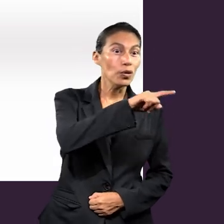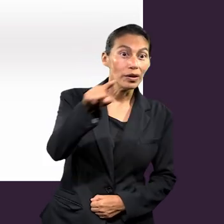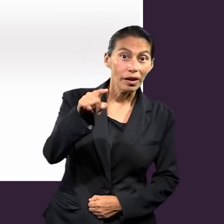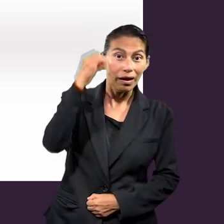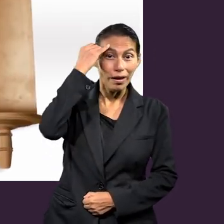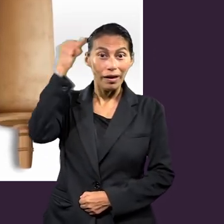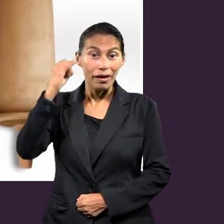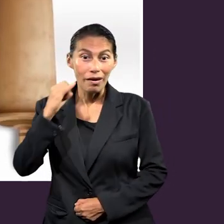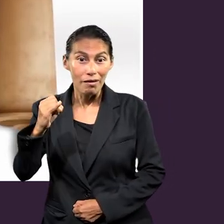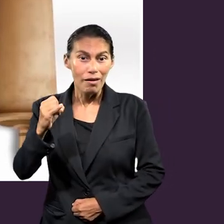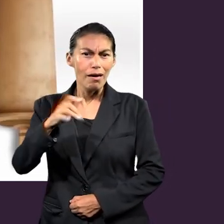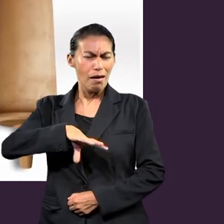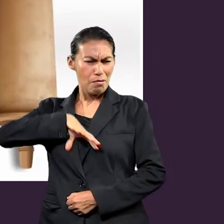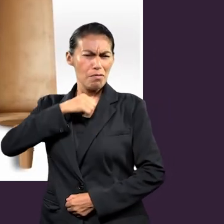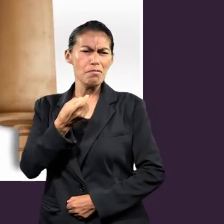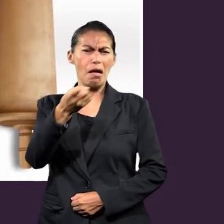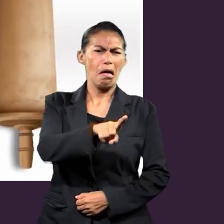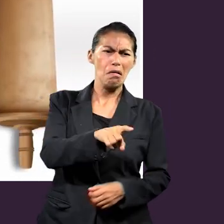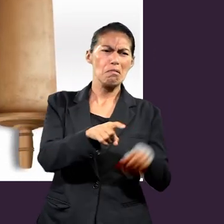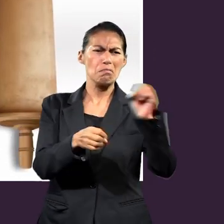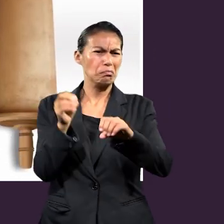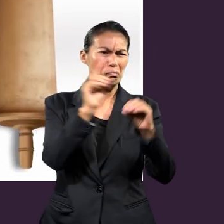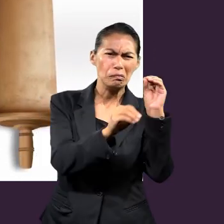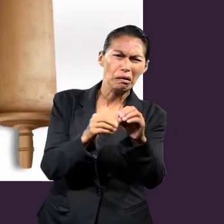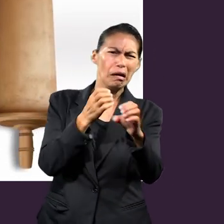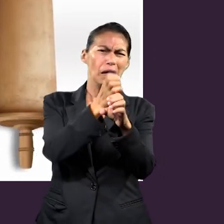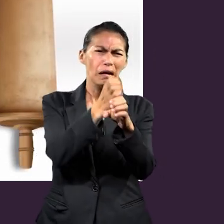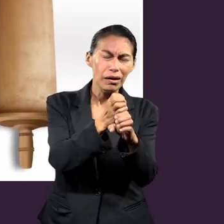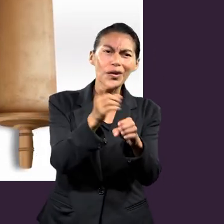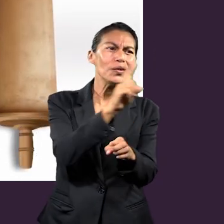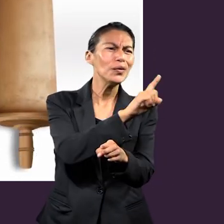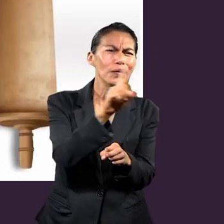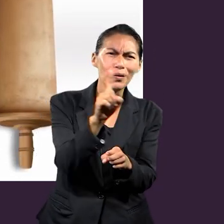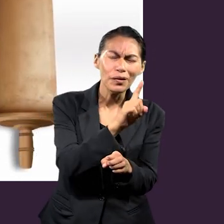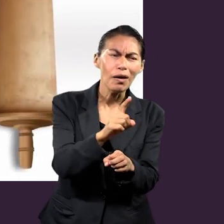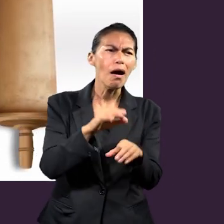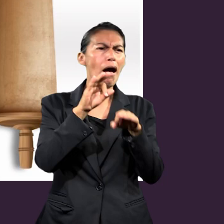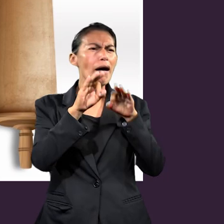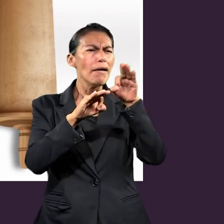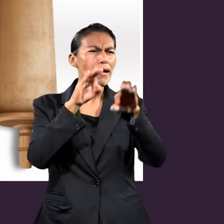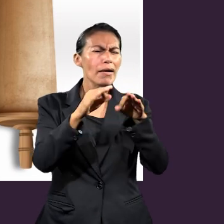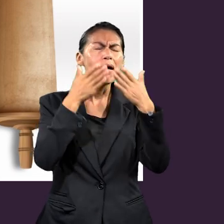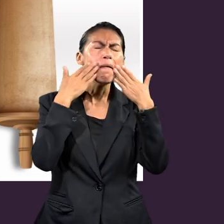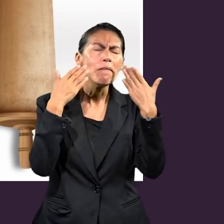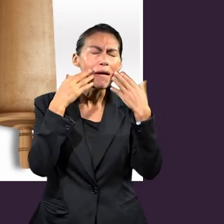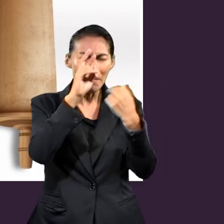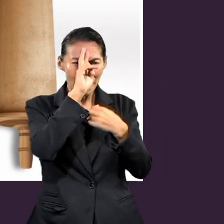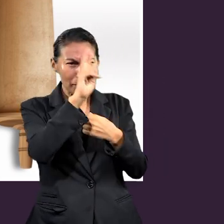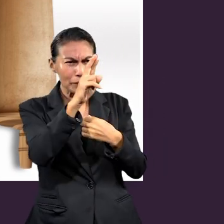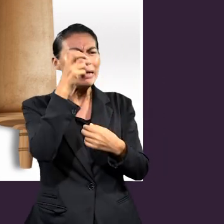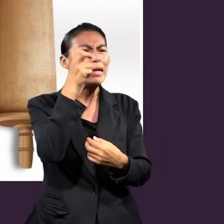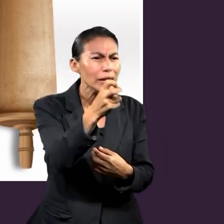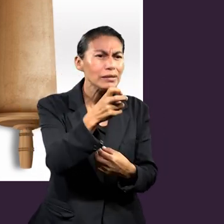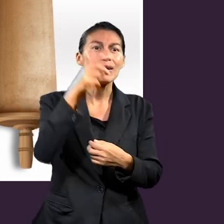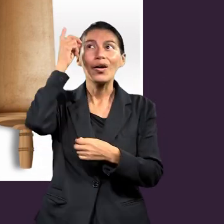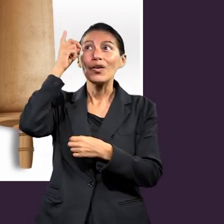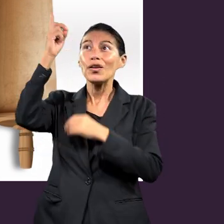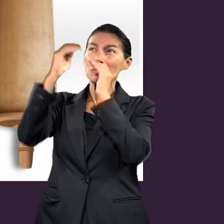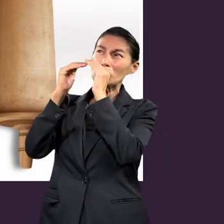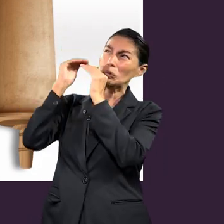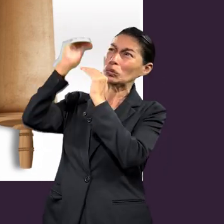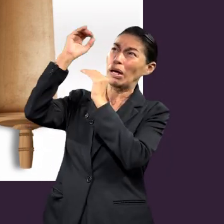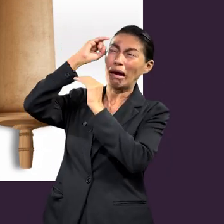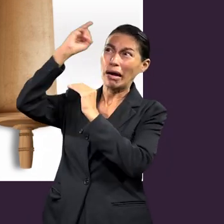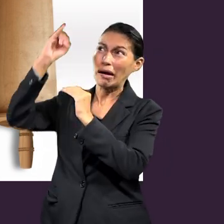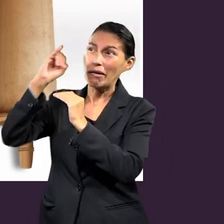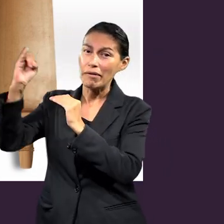Y ustedes, amos, hagan con ellos lo mismo. Dejen las amenazas sabiendo que el